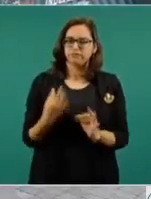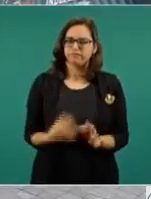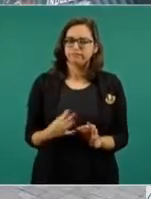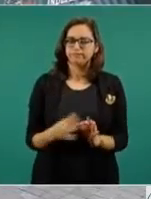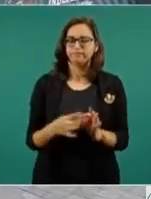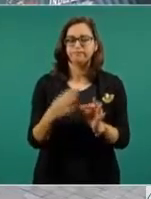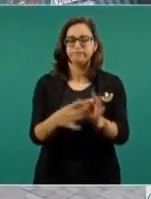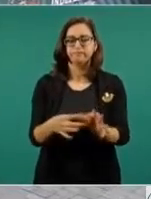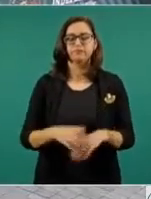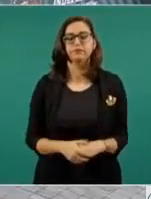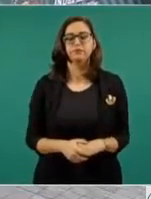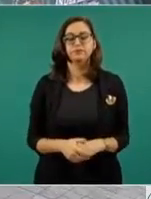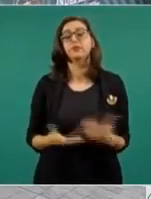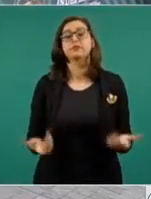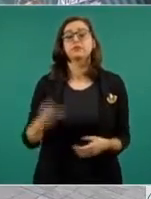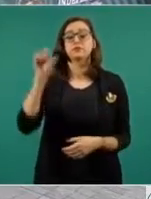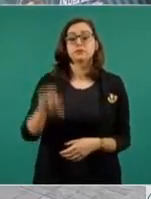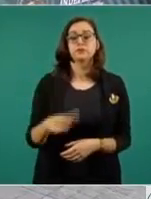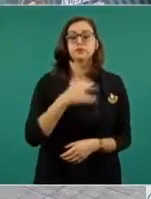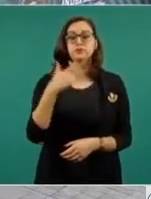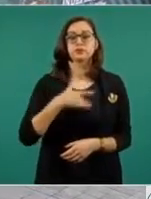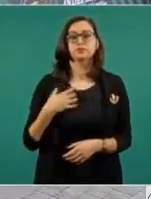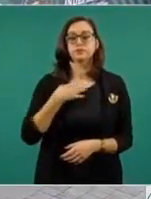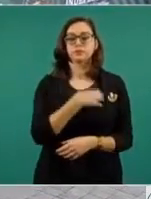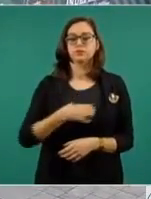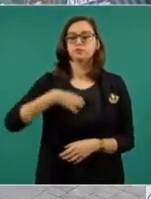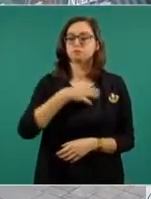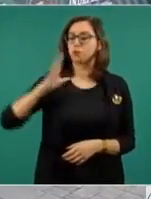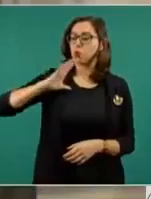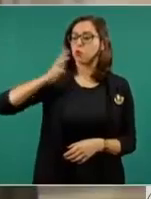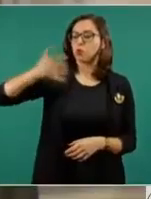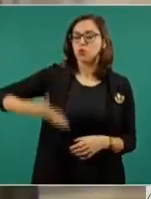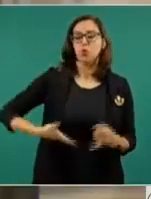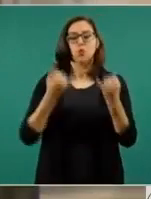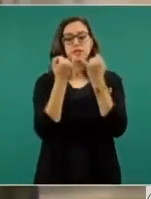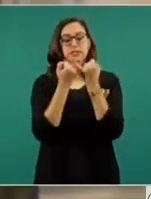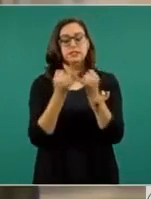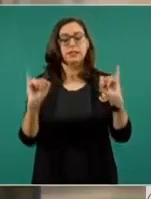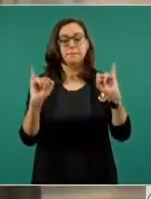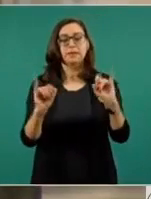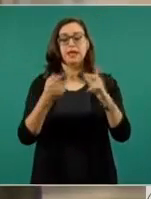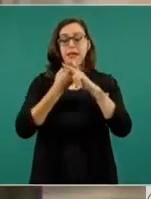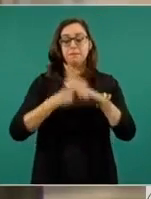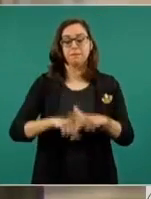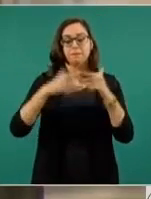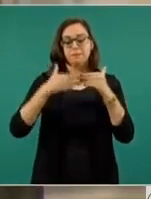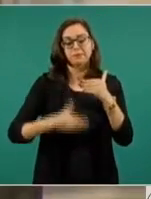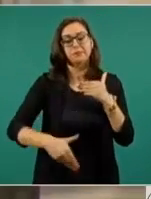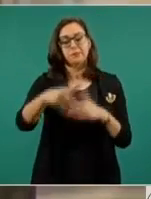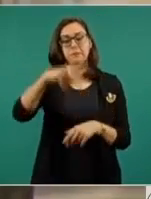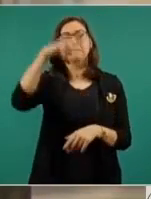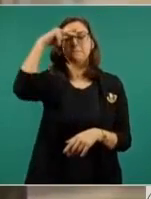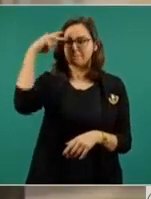Celebremos con mucho orgullo la independencia nacional que simboliza el origen de la mexicanidad,